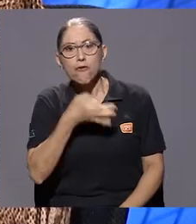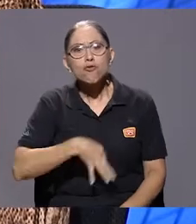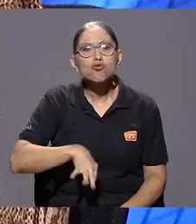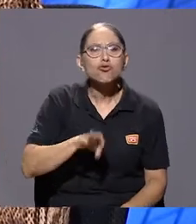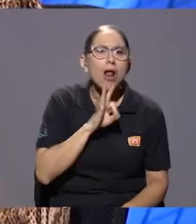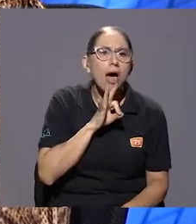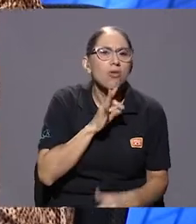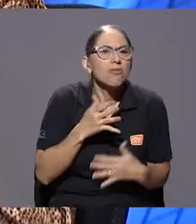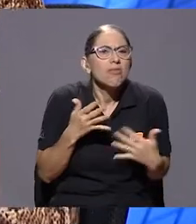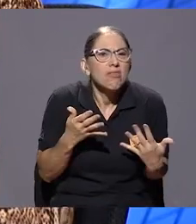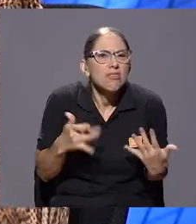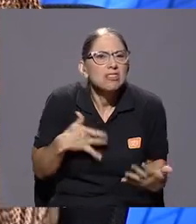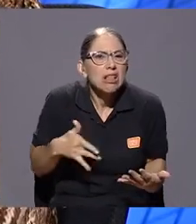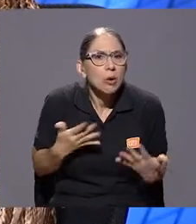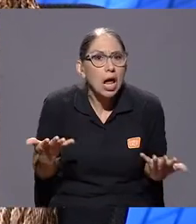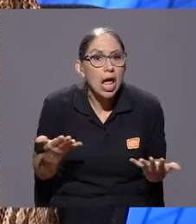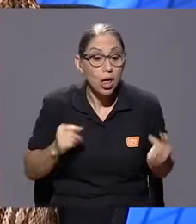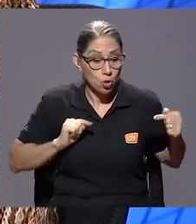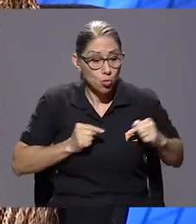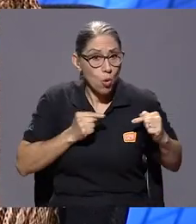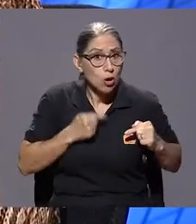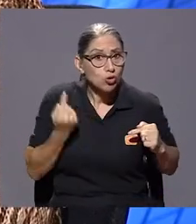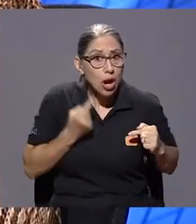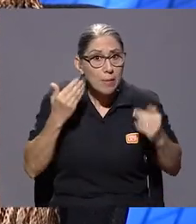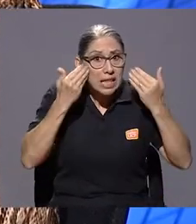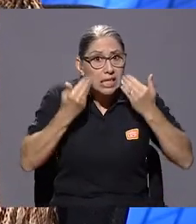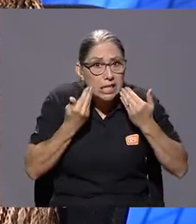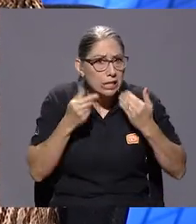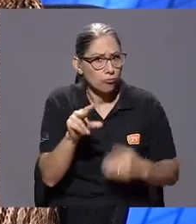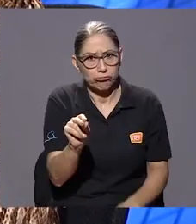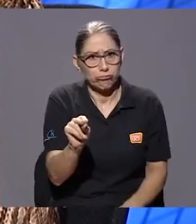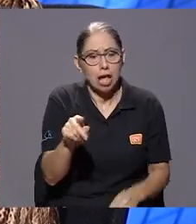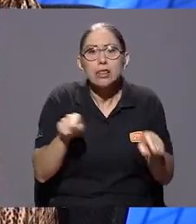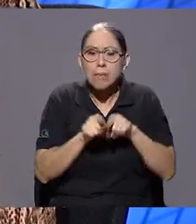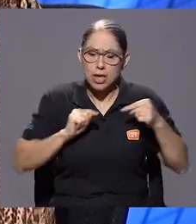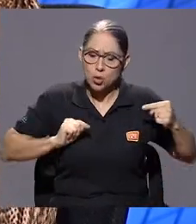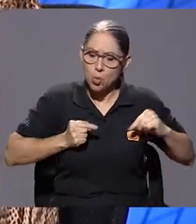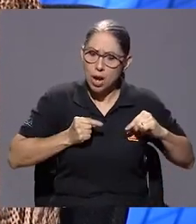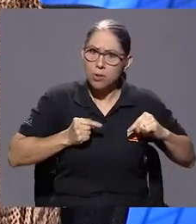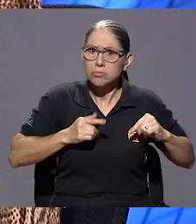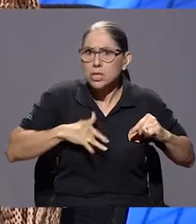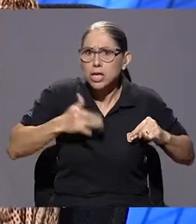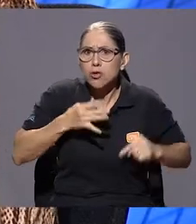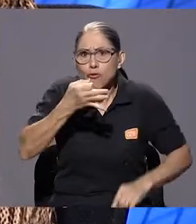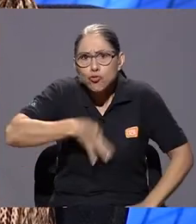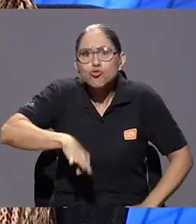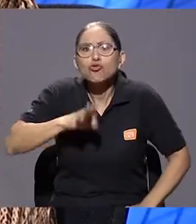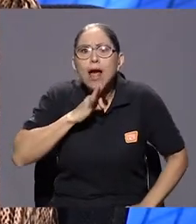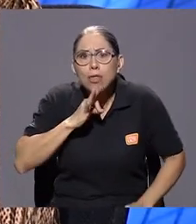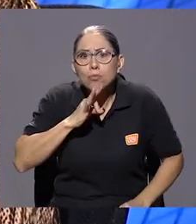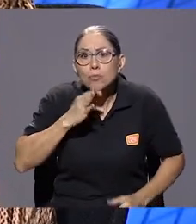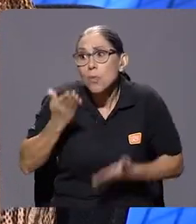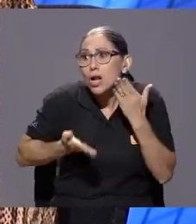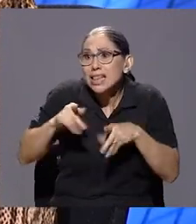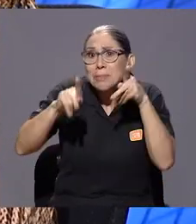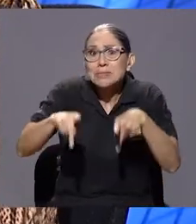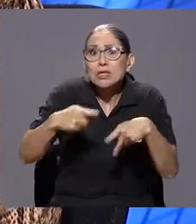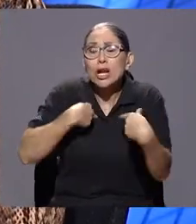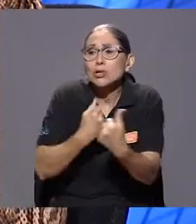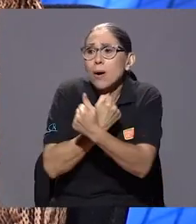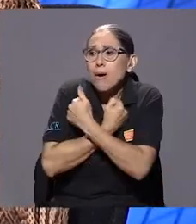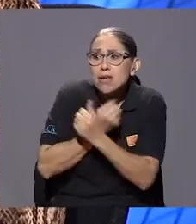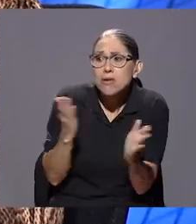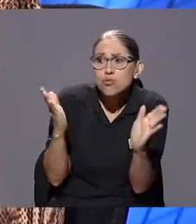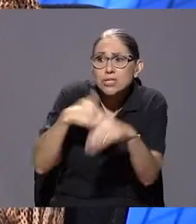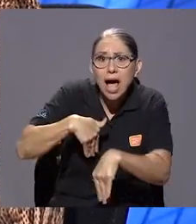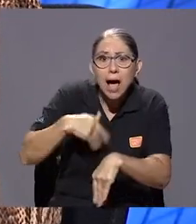siento también? Porque en el duelo no solamente tristeza es lo que vamos a sentir. En el duelo también yo me puedo sentir frustrado porque me quitaron una persona muy querida, me quitaron